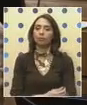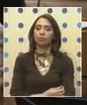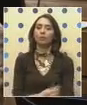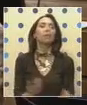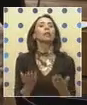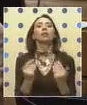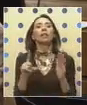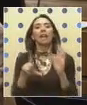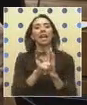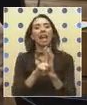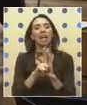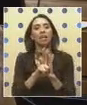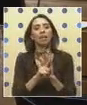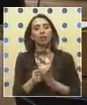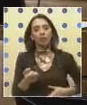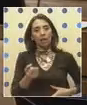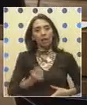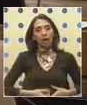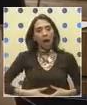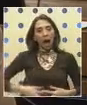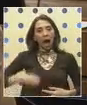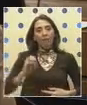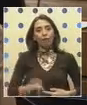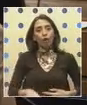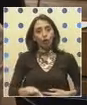de aborto, como debate,